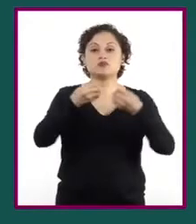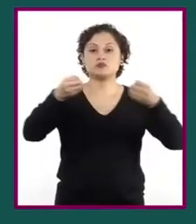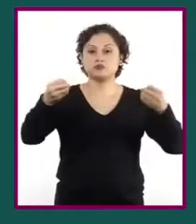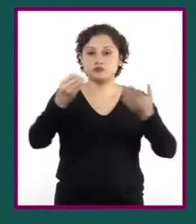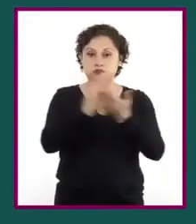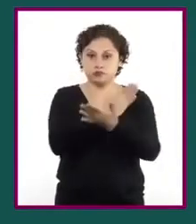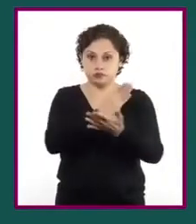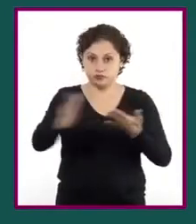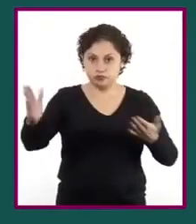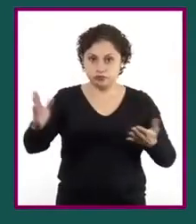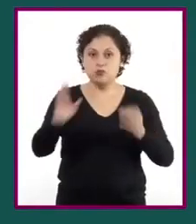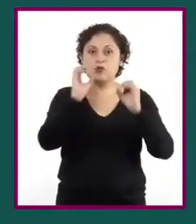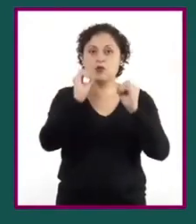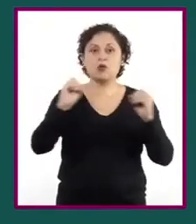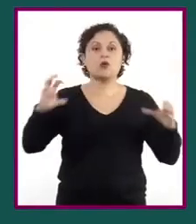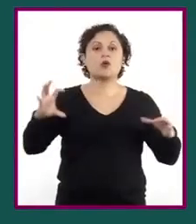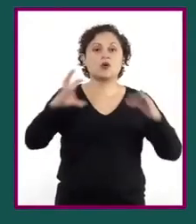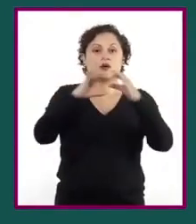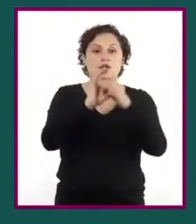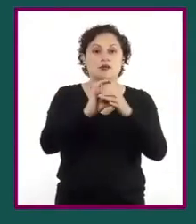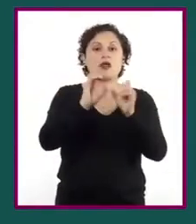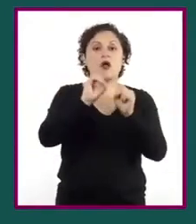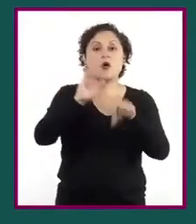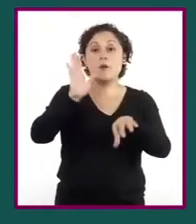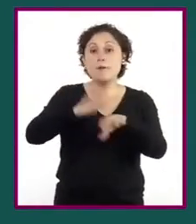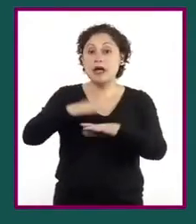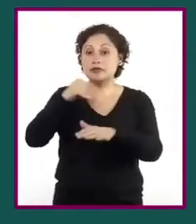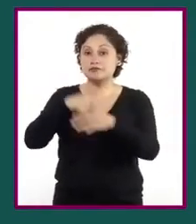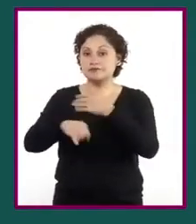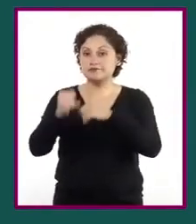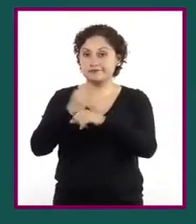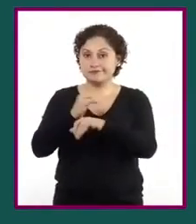o agregar elementos en la oración.